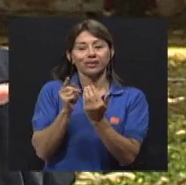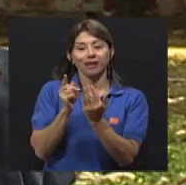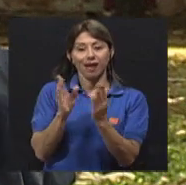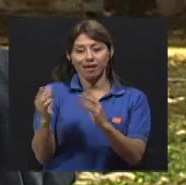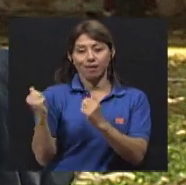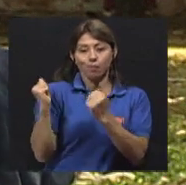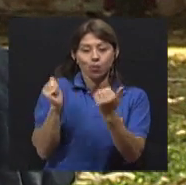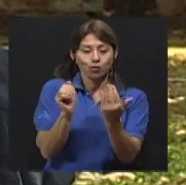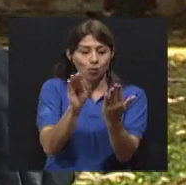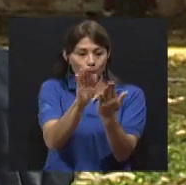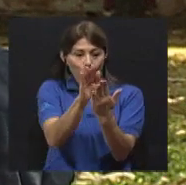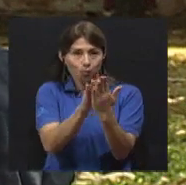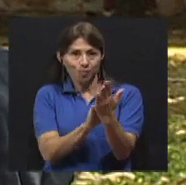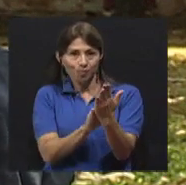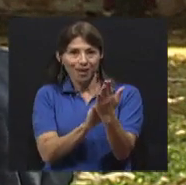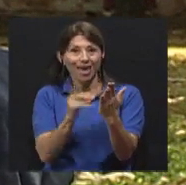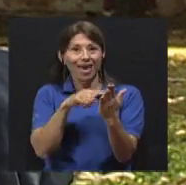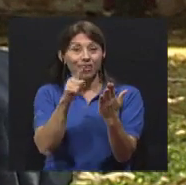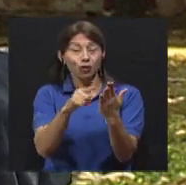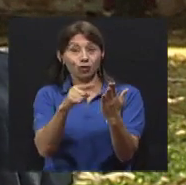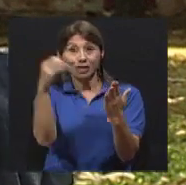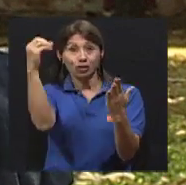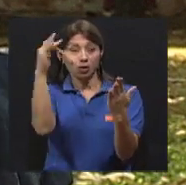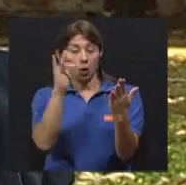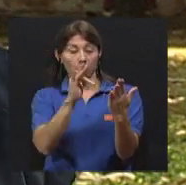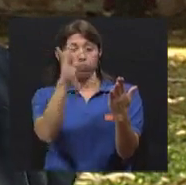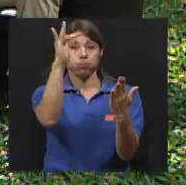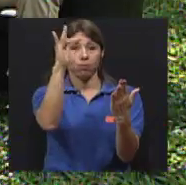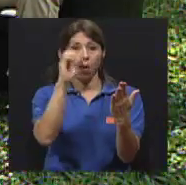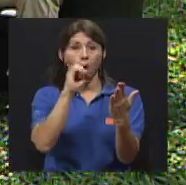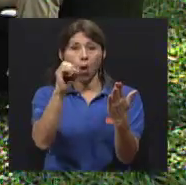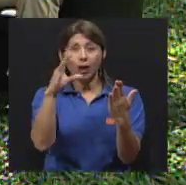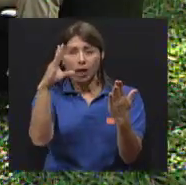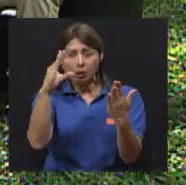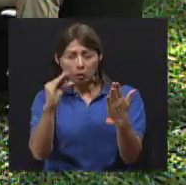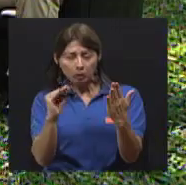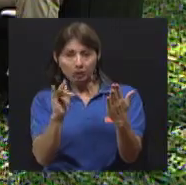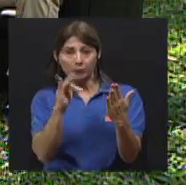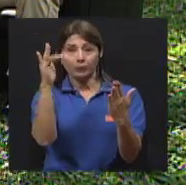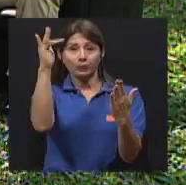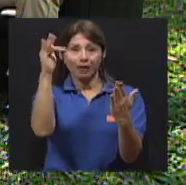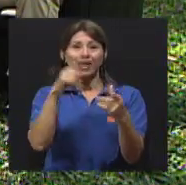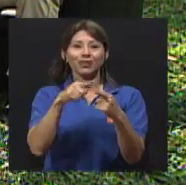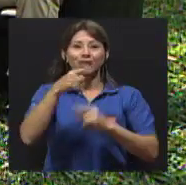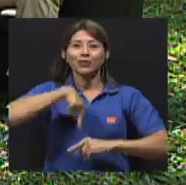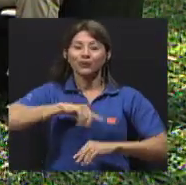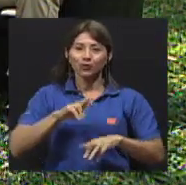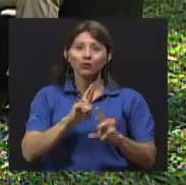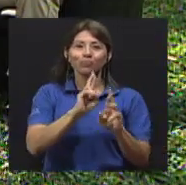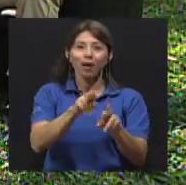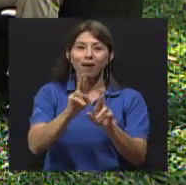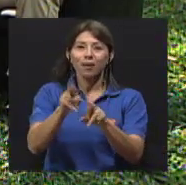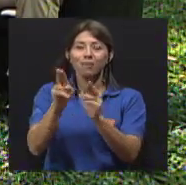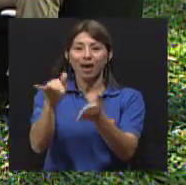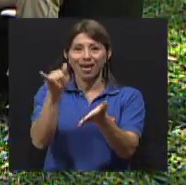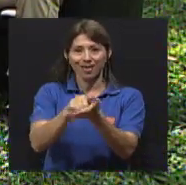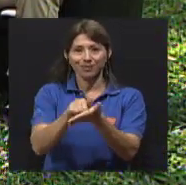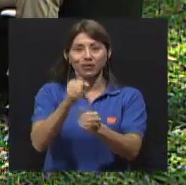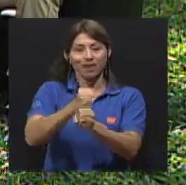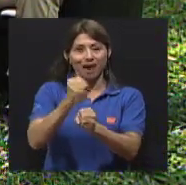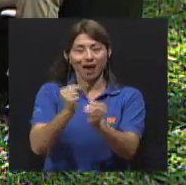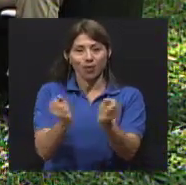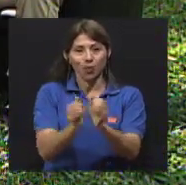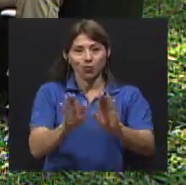ya sea en el día y la noche, porque refleja con la luz del sol o con la luz de los vehículos. Ese esfuerzo lo hacemos en lo que es centros educativos seguros, trabajar con los niños.